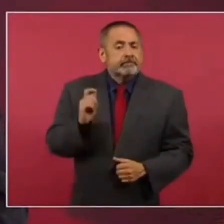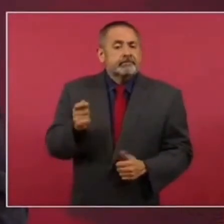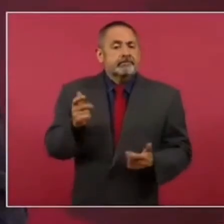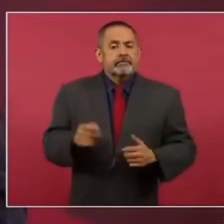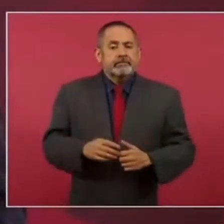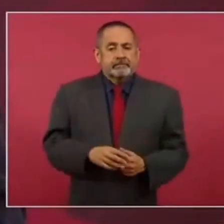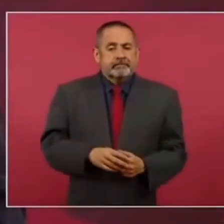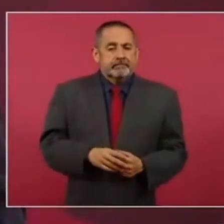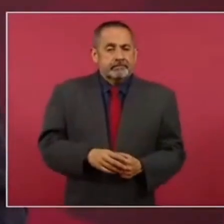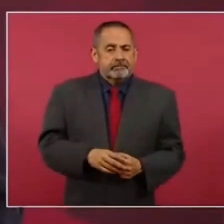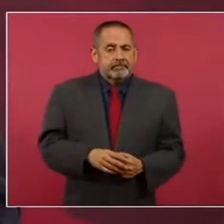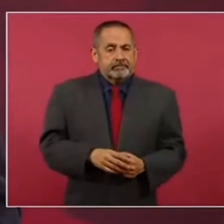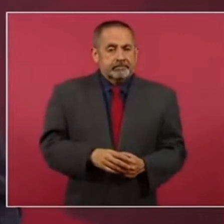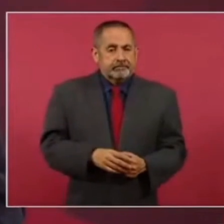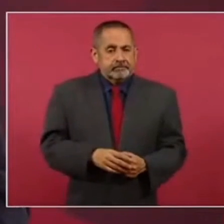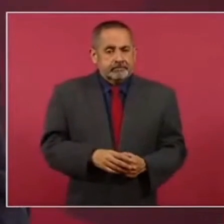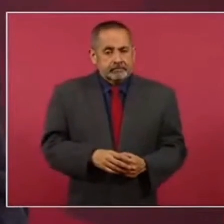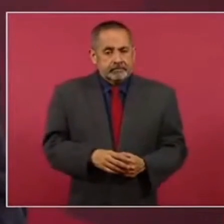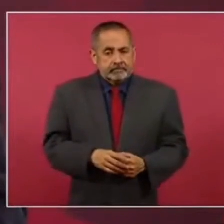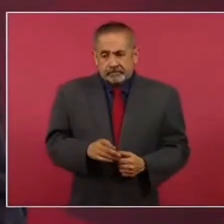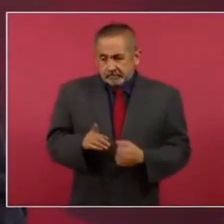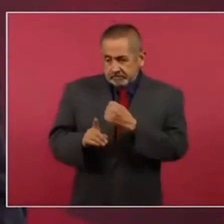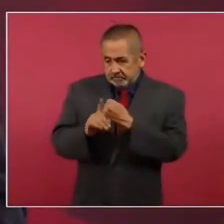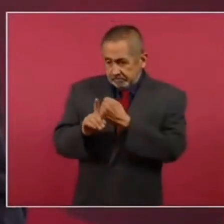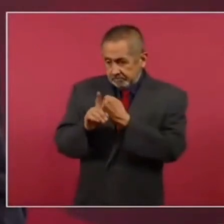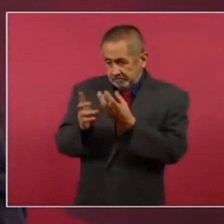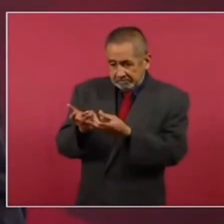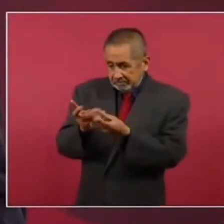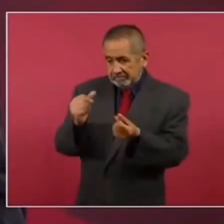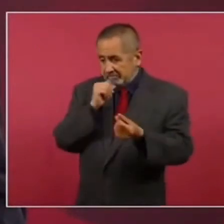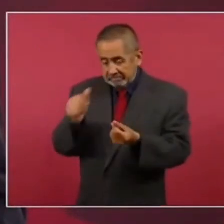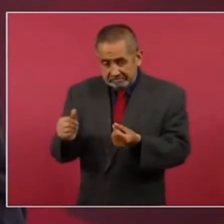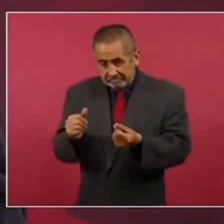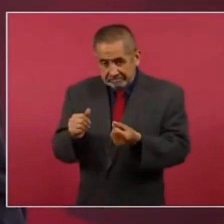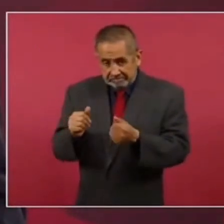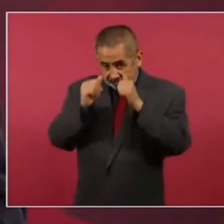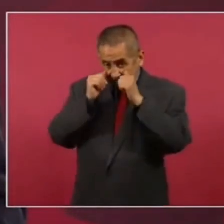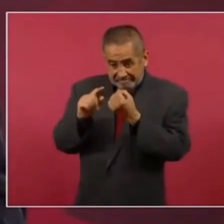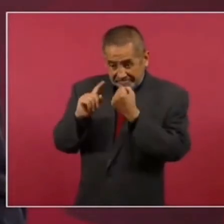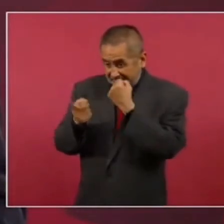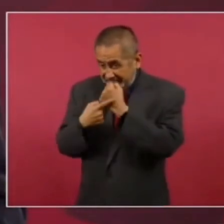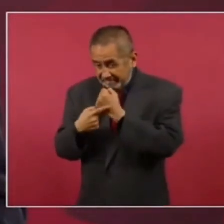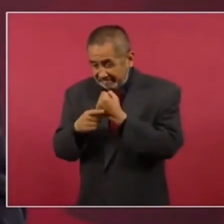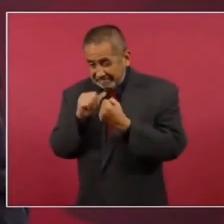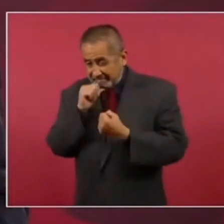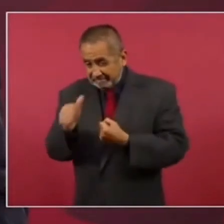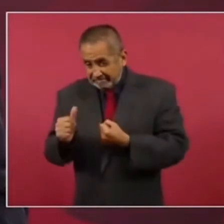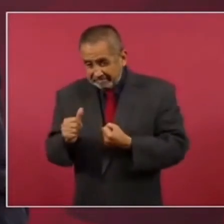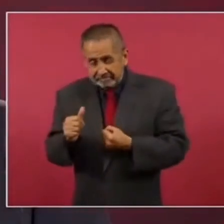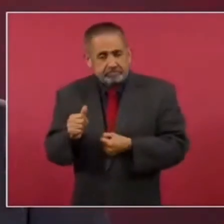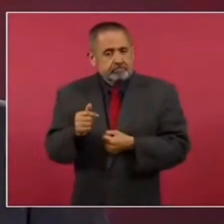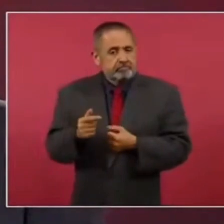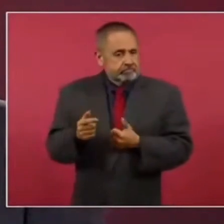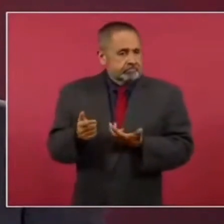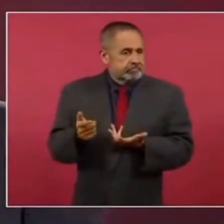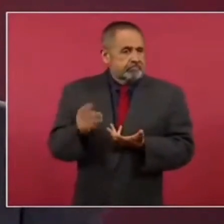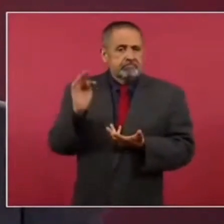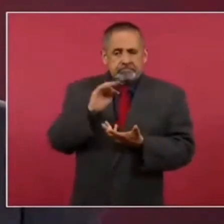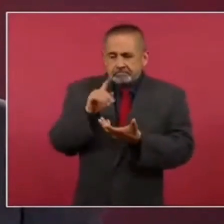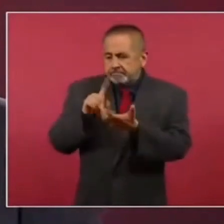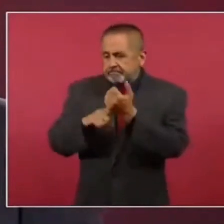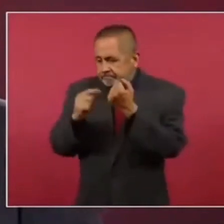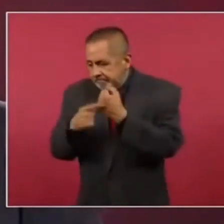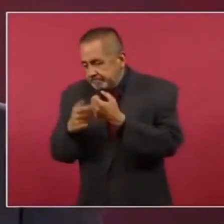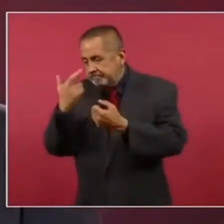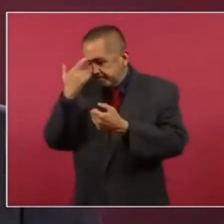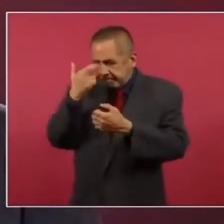Porque si eso no se resuelve, si no se atiende el fondo,